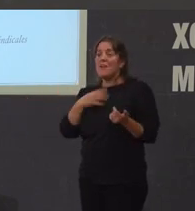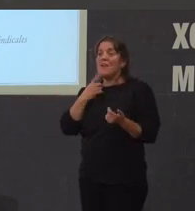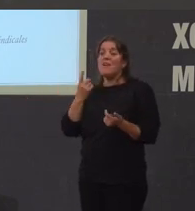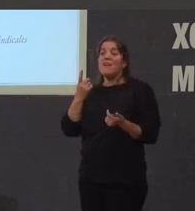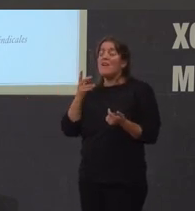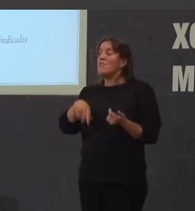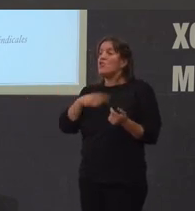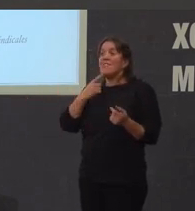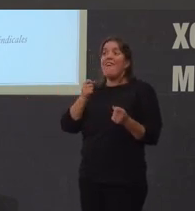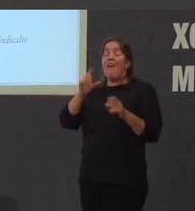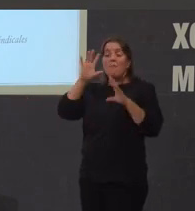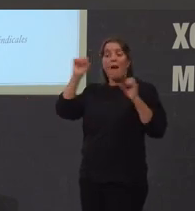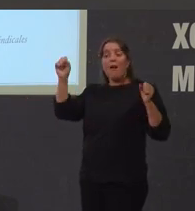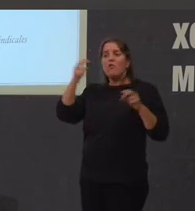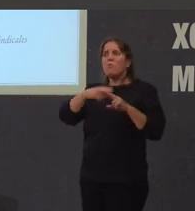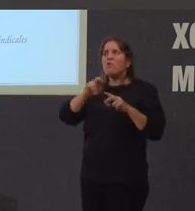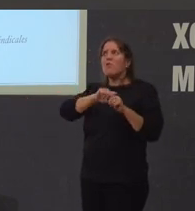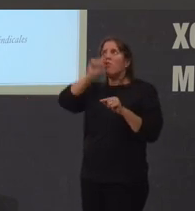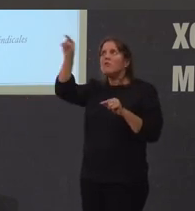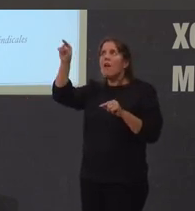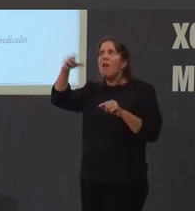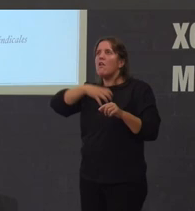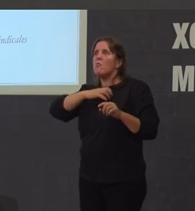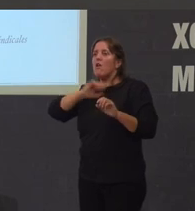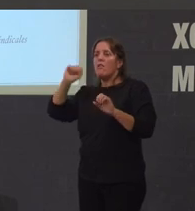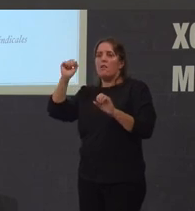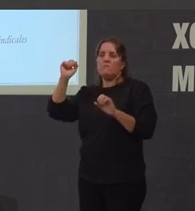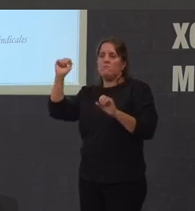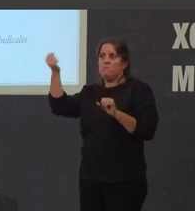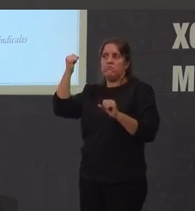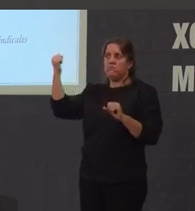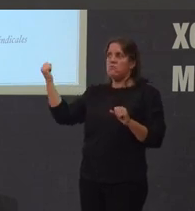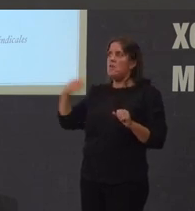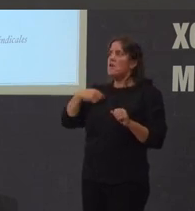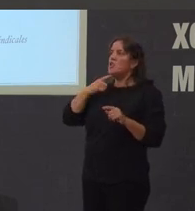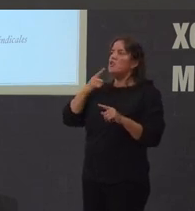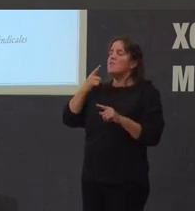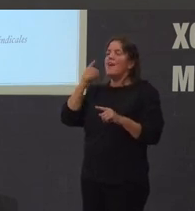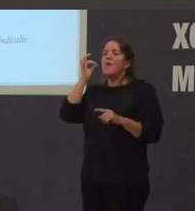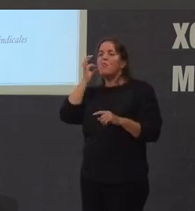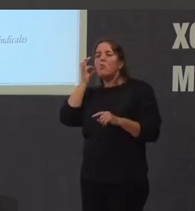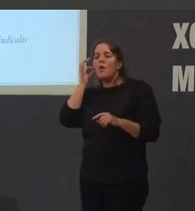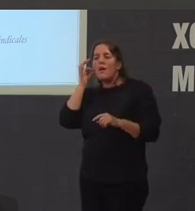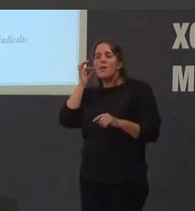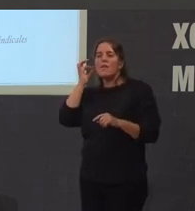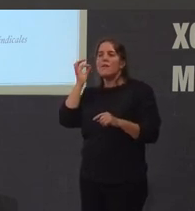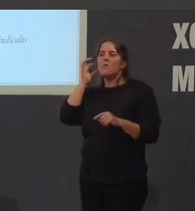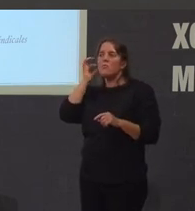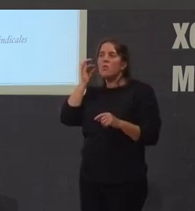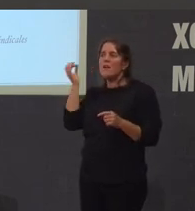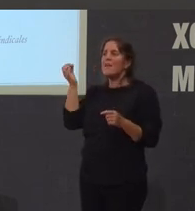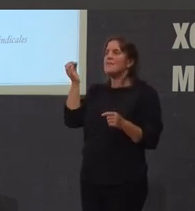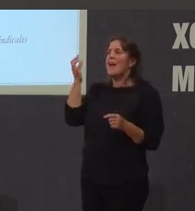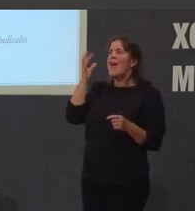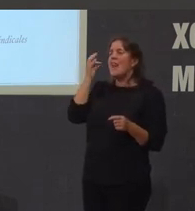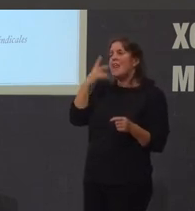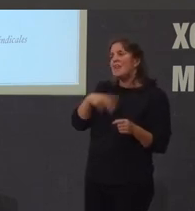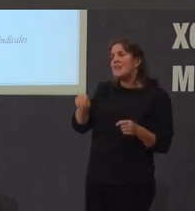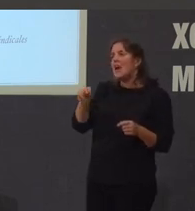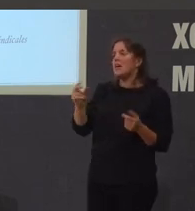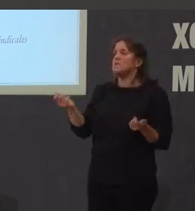embaixadores políticos puideron entrar as rapazas chamadas mozas niñas